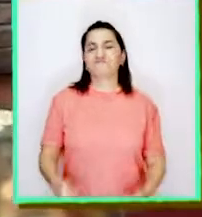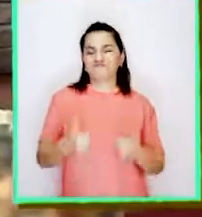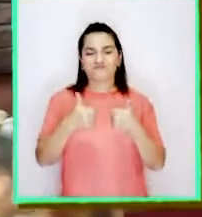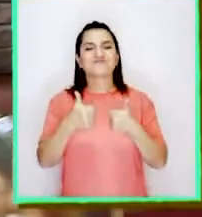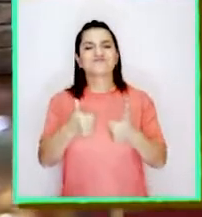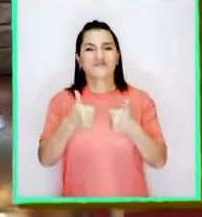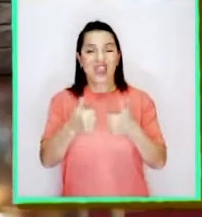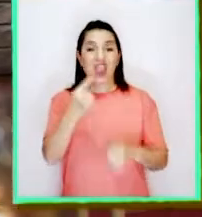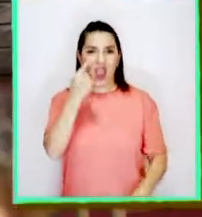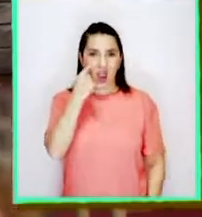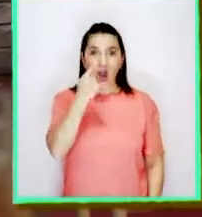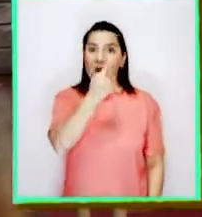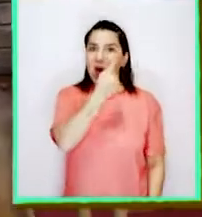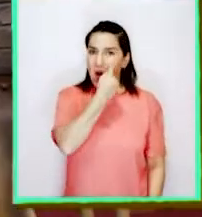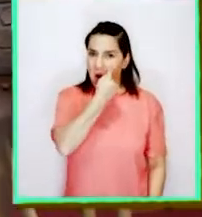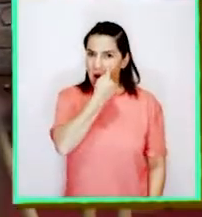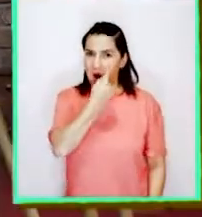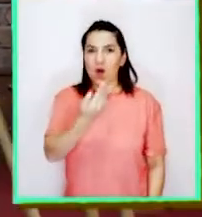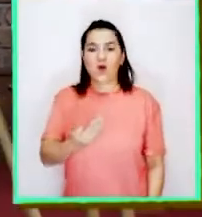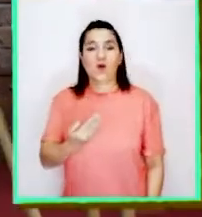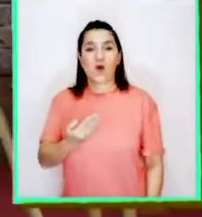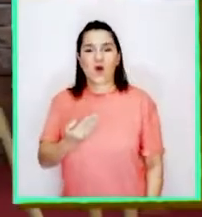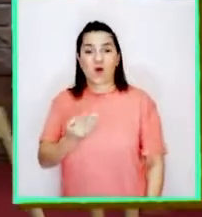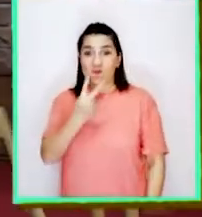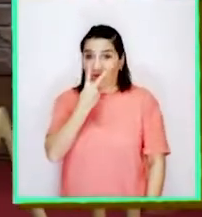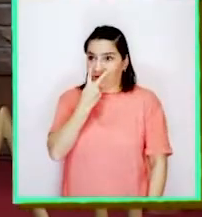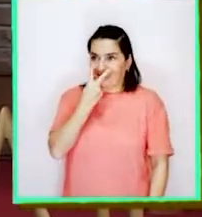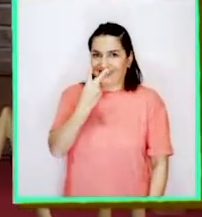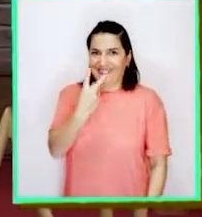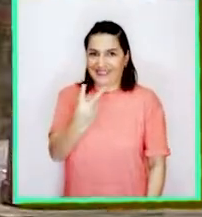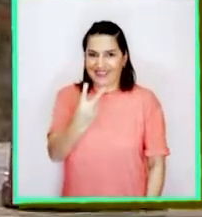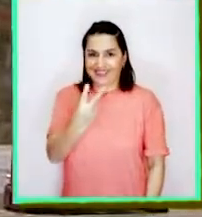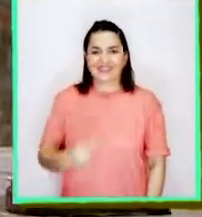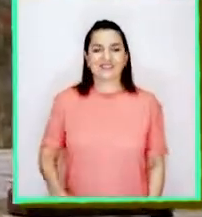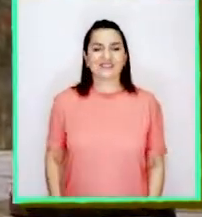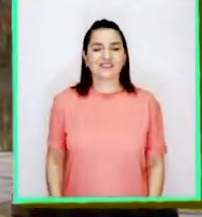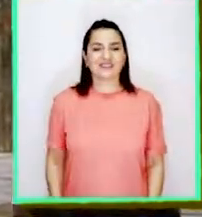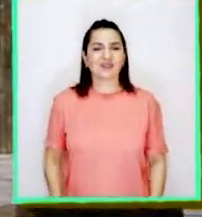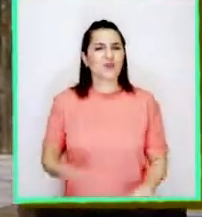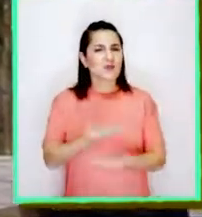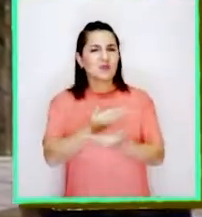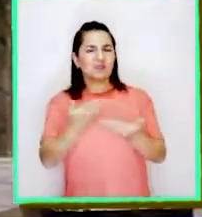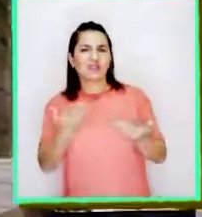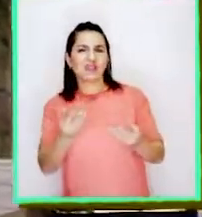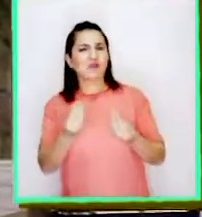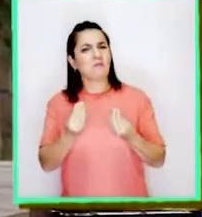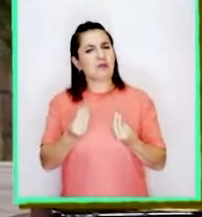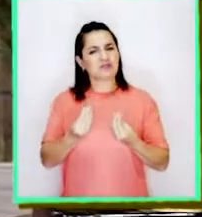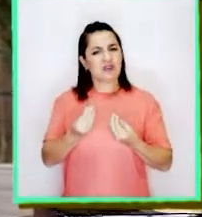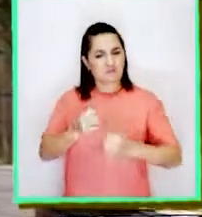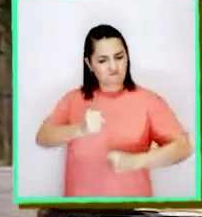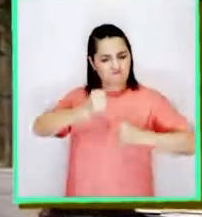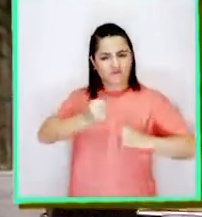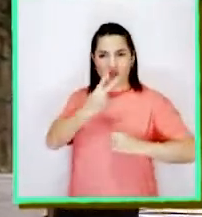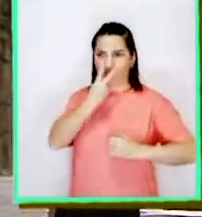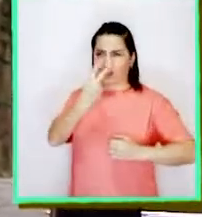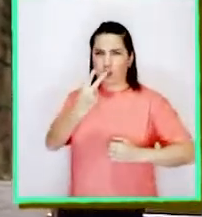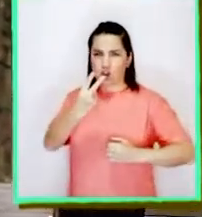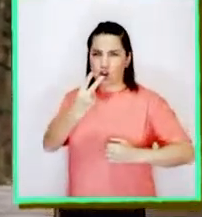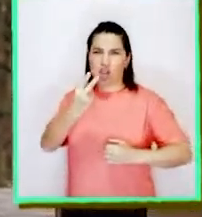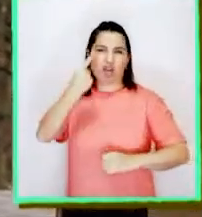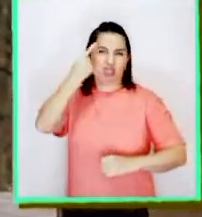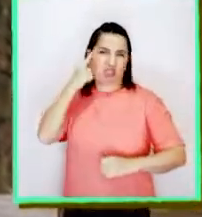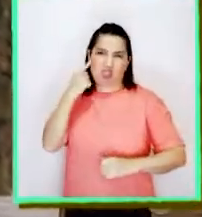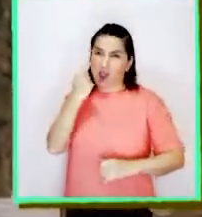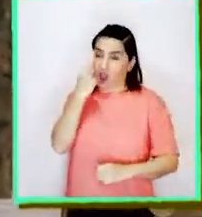¡Bien! Los ojos son el órgano del sentido de la vista. ¿Qué creen que le pasaría al Chico Visión si se le dañara